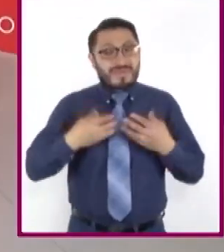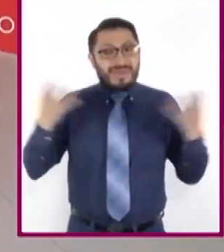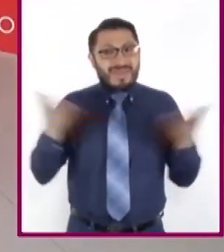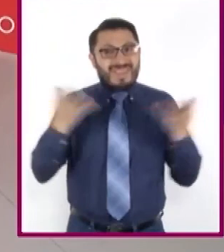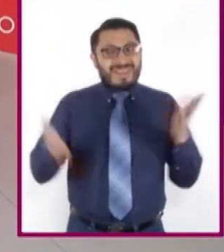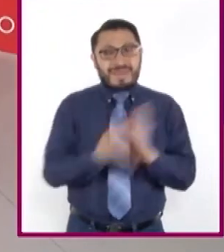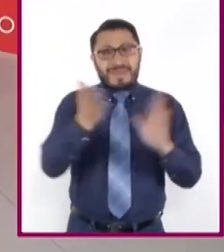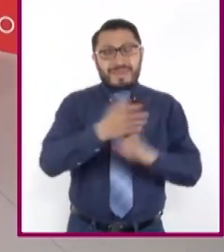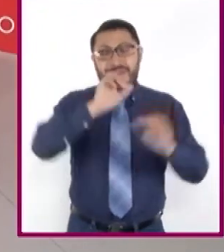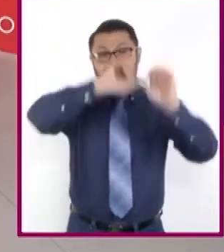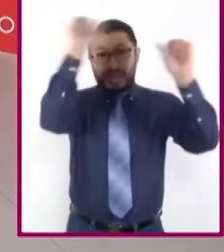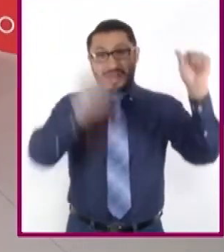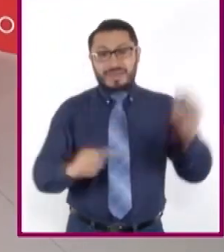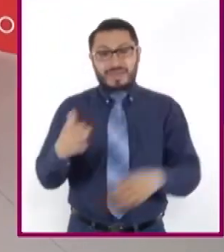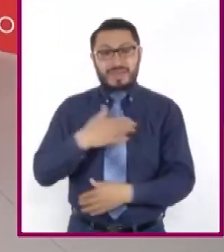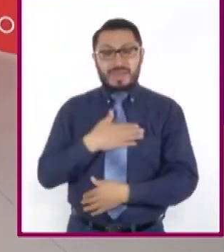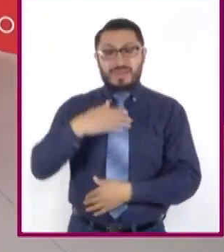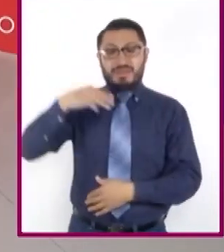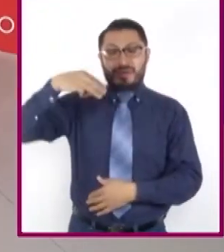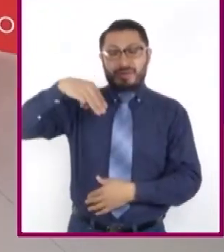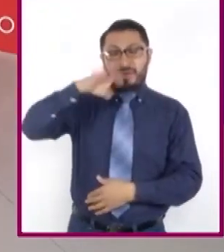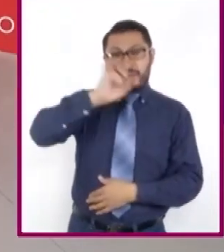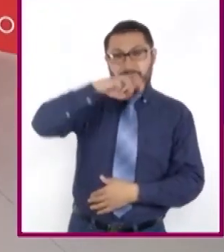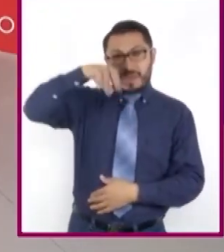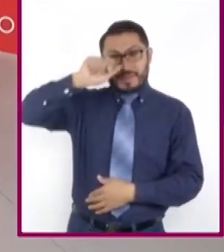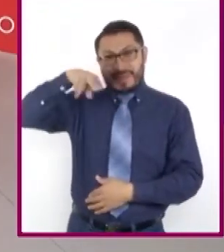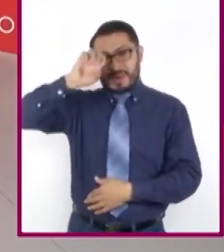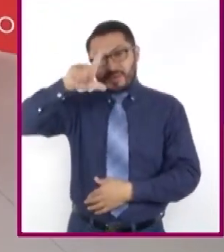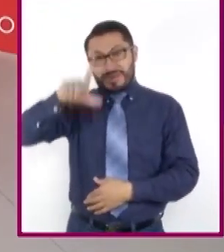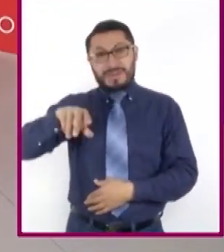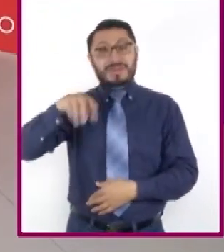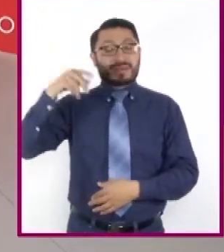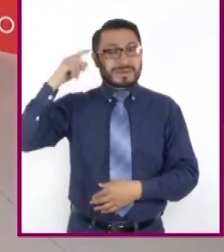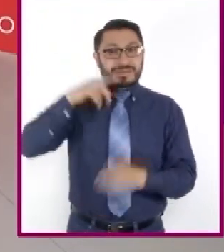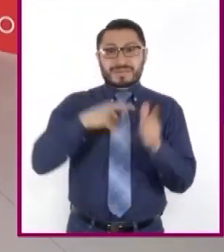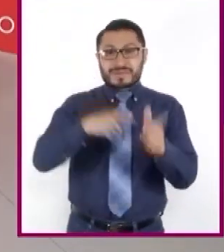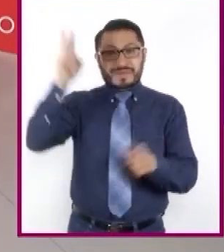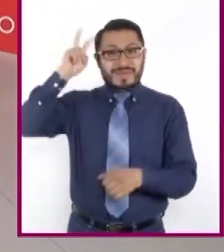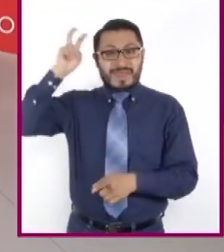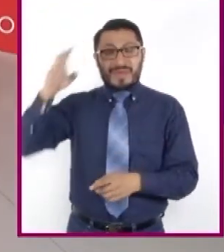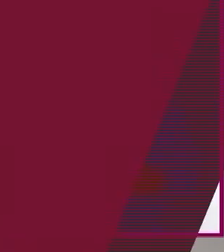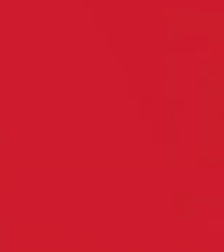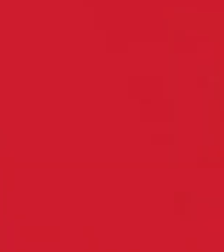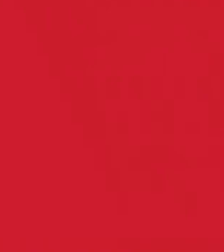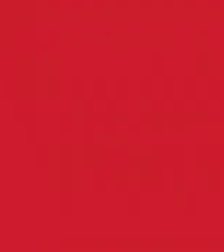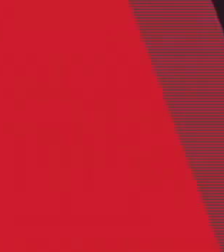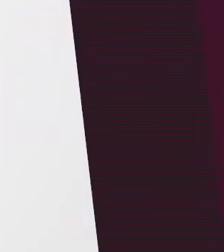Yo soy Manuel Barranco. Nunca dejes de soñar. Disfruten sus tradiciones. ¡Hasta pronto!